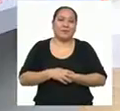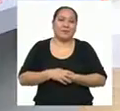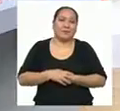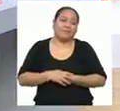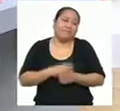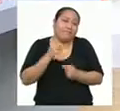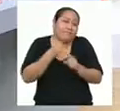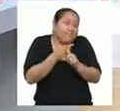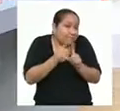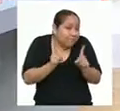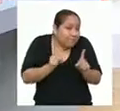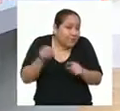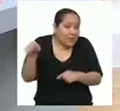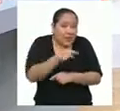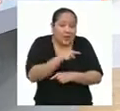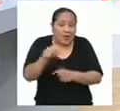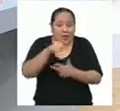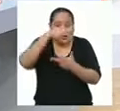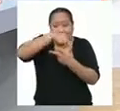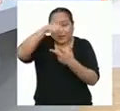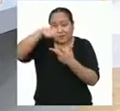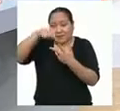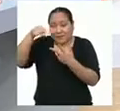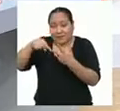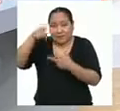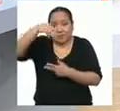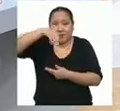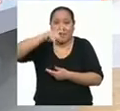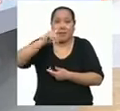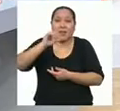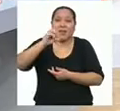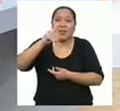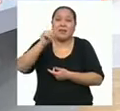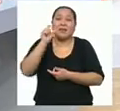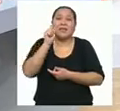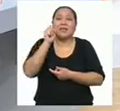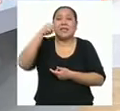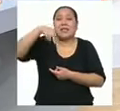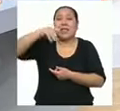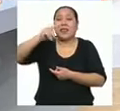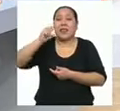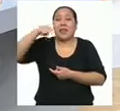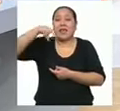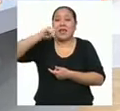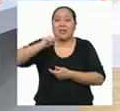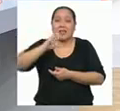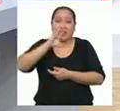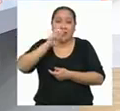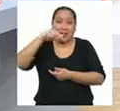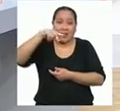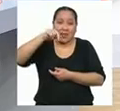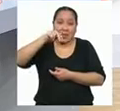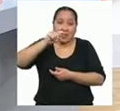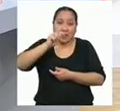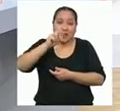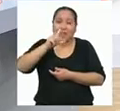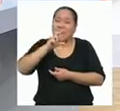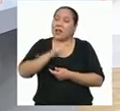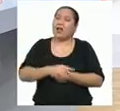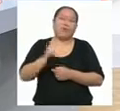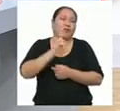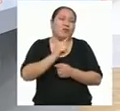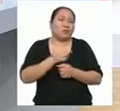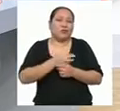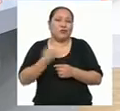Sin embargo, estas medidas de tendencia central a veces no son suficientes para describir un conjunto de